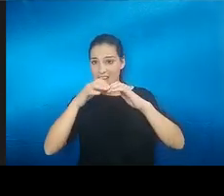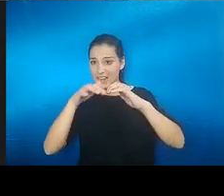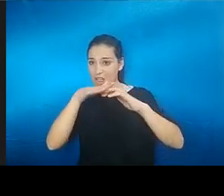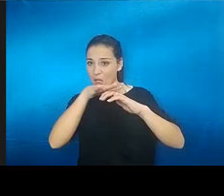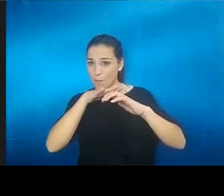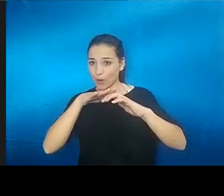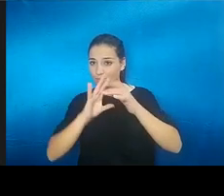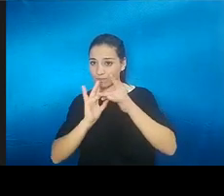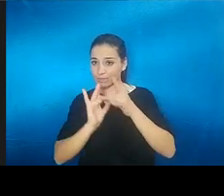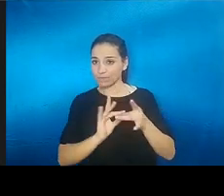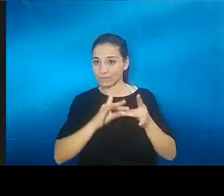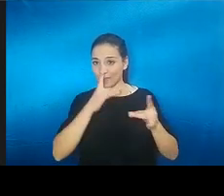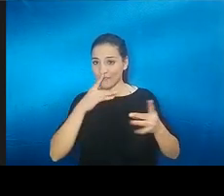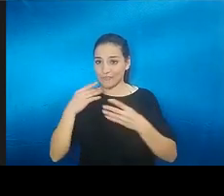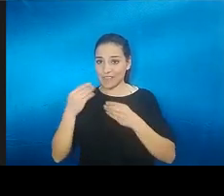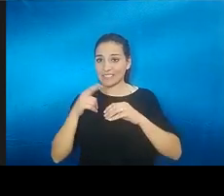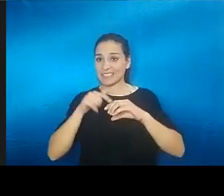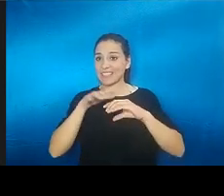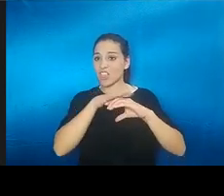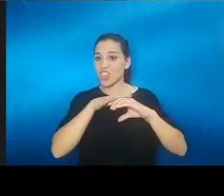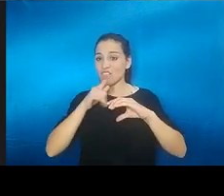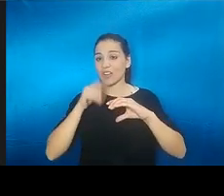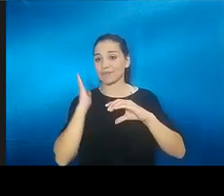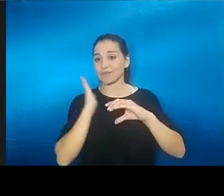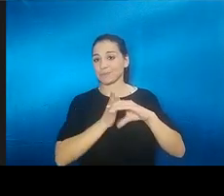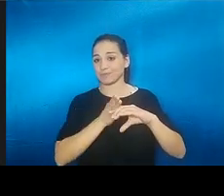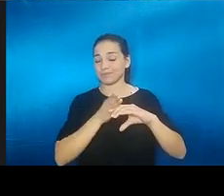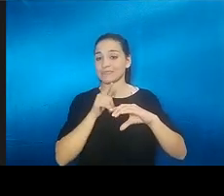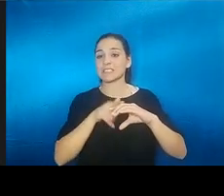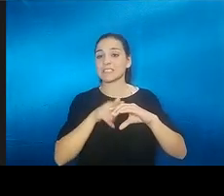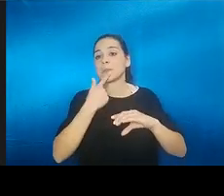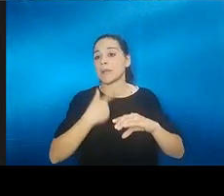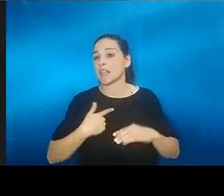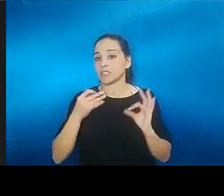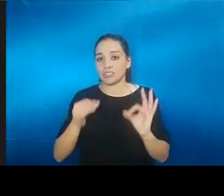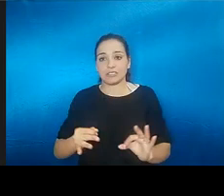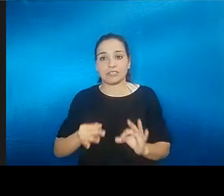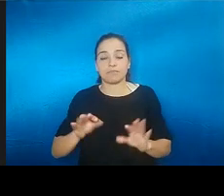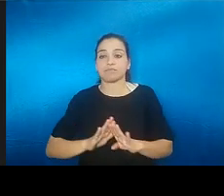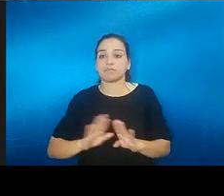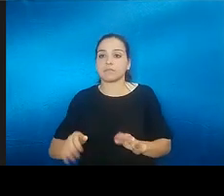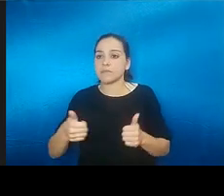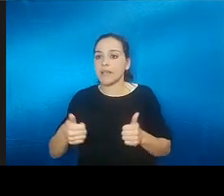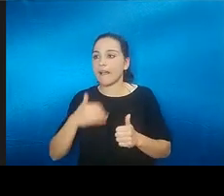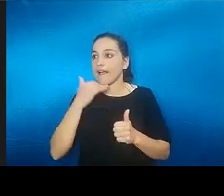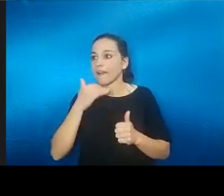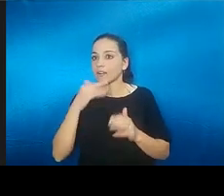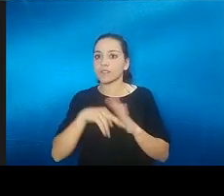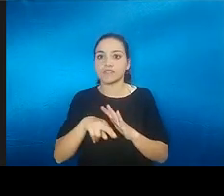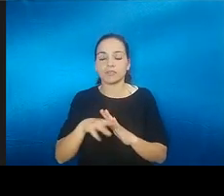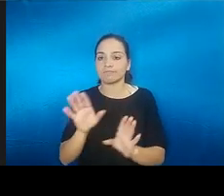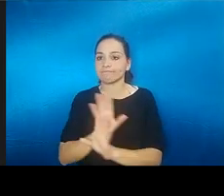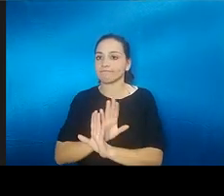olfato esa parte está dañada es siempre lo que me han dicho no me han dicho nada más y entonces mi